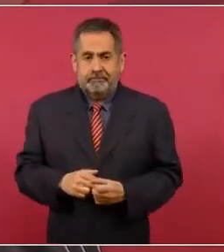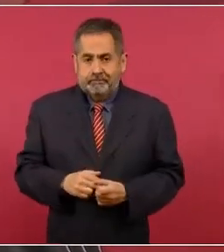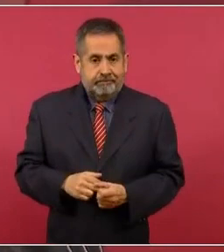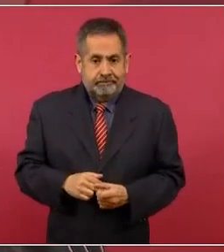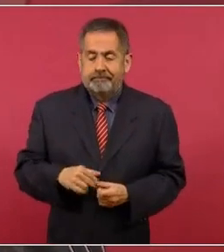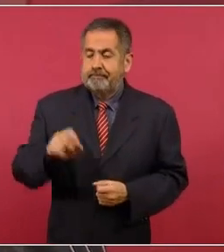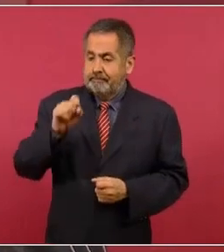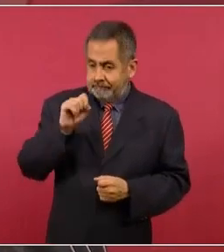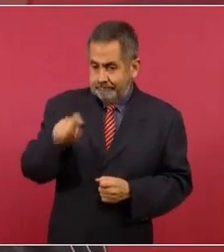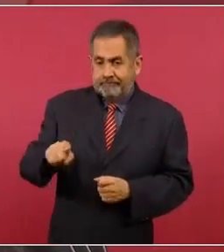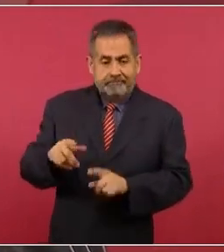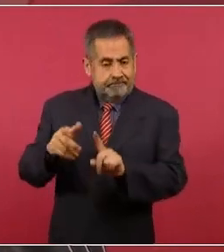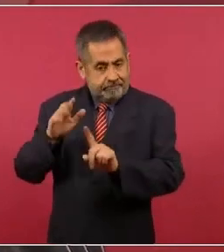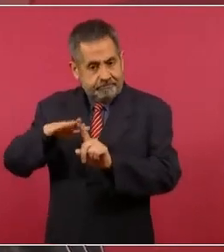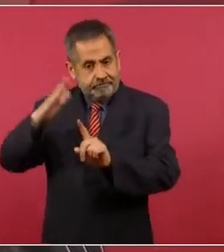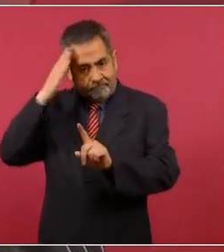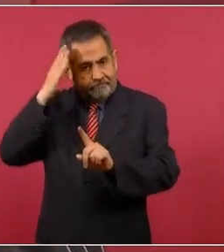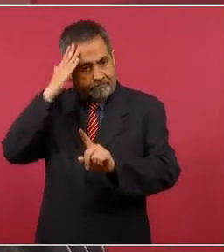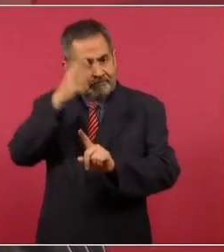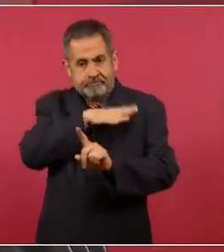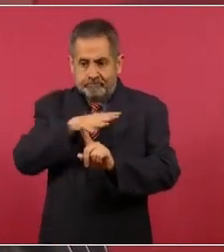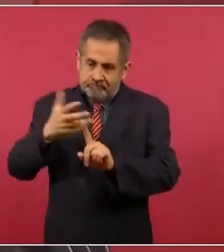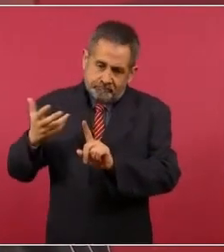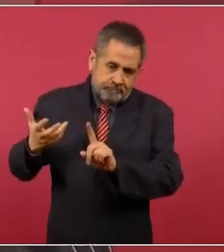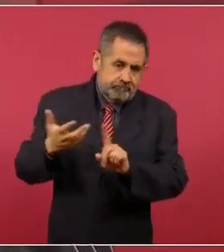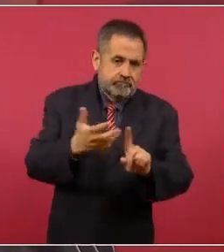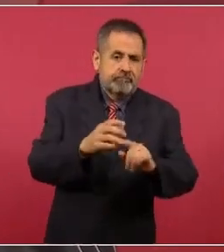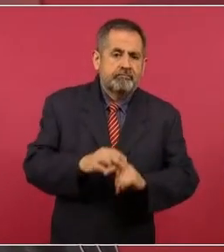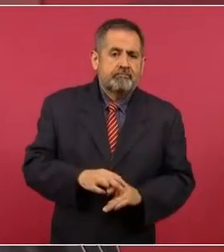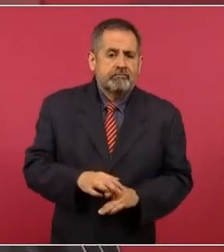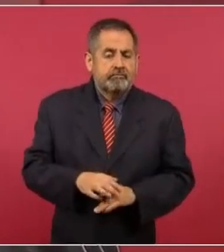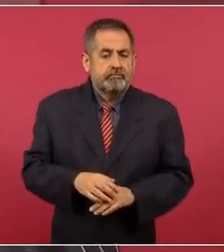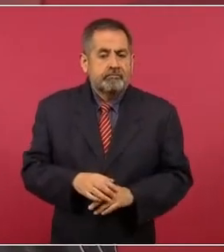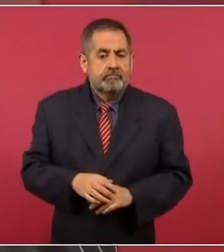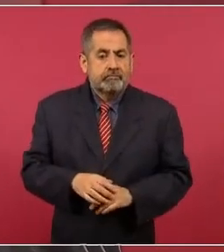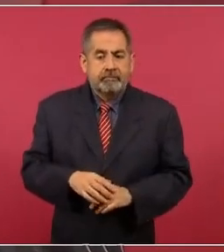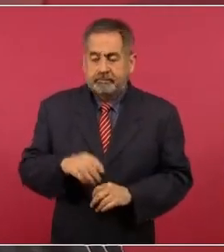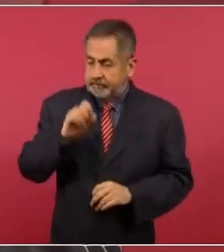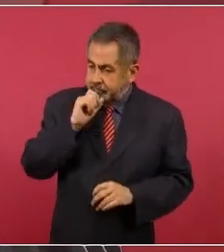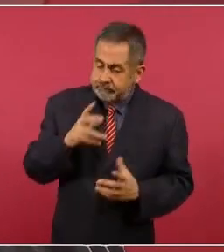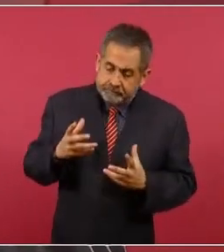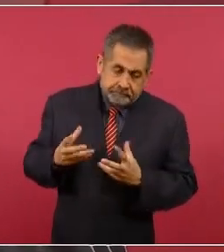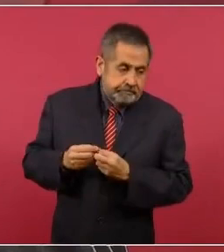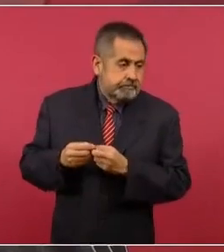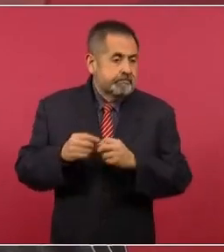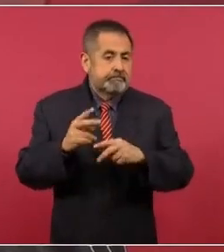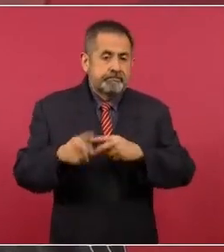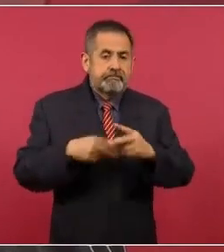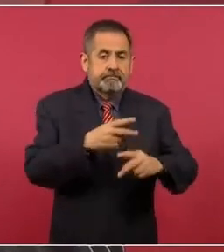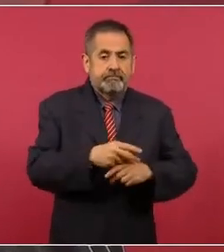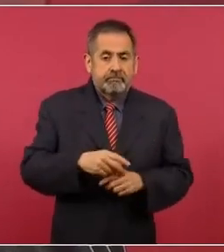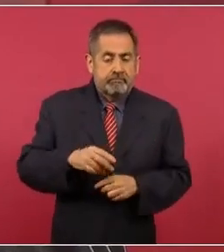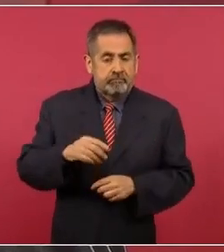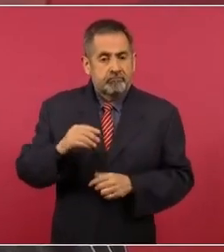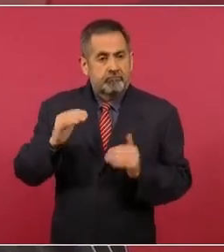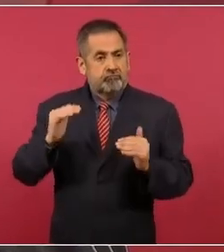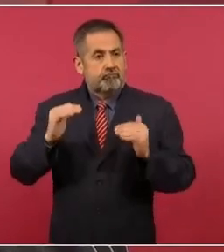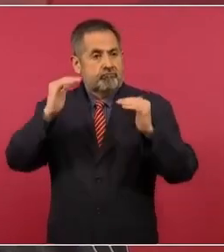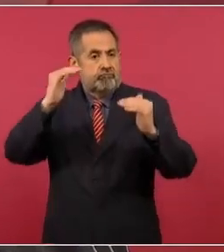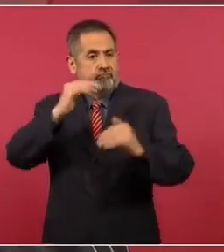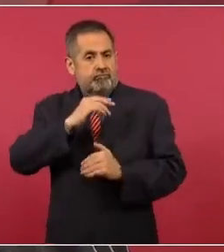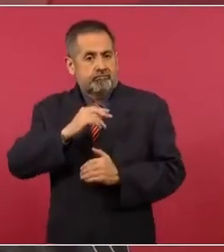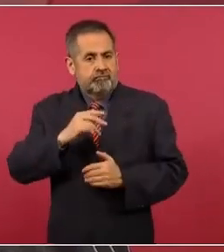no mandan elementos de la Guardia, van también los oficiales.